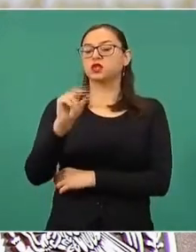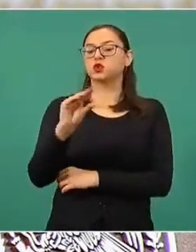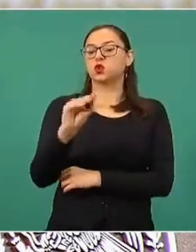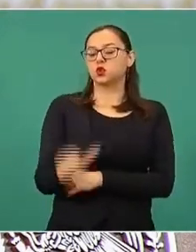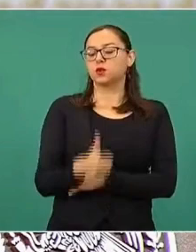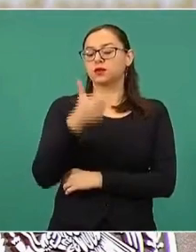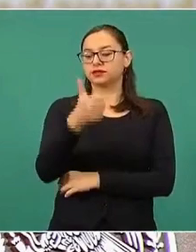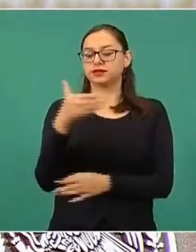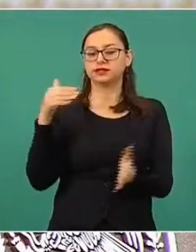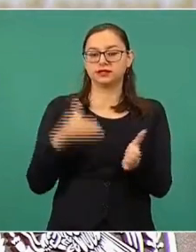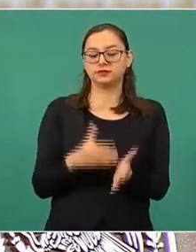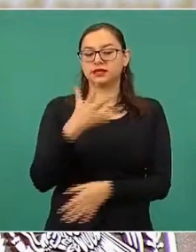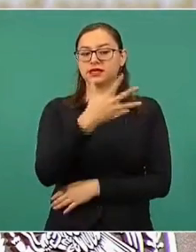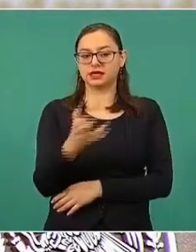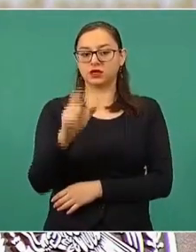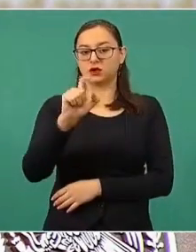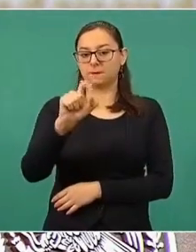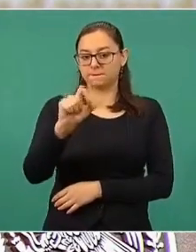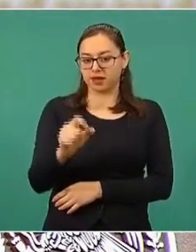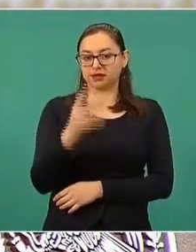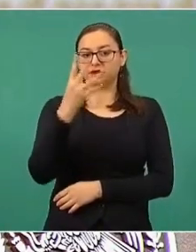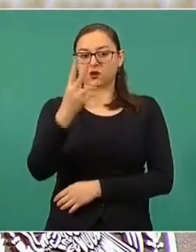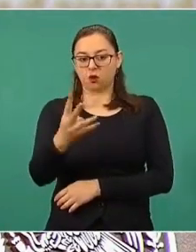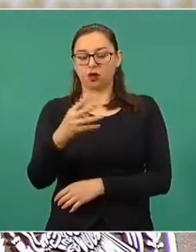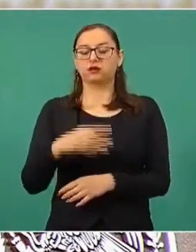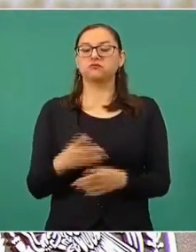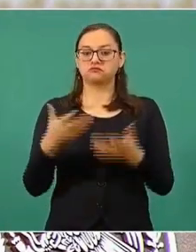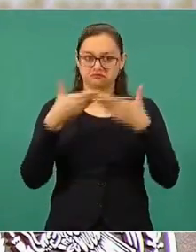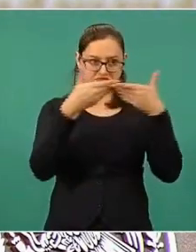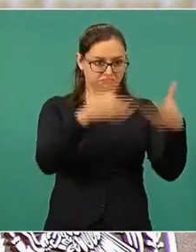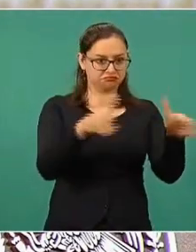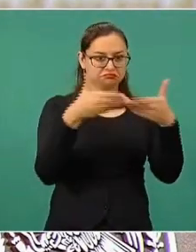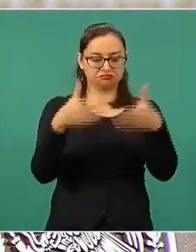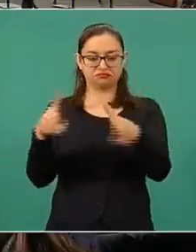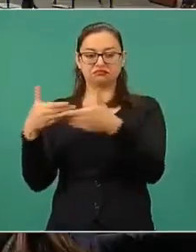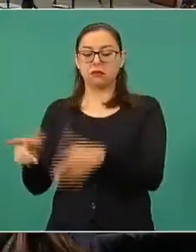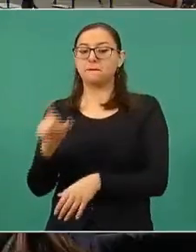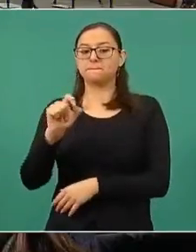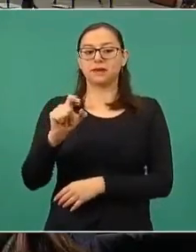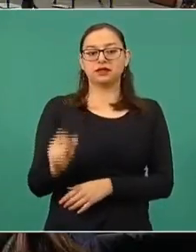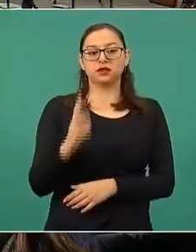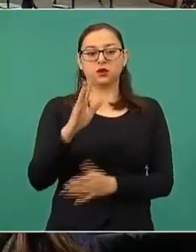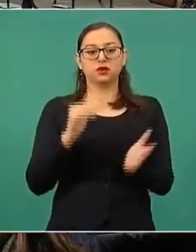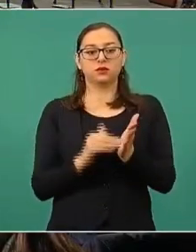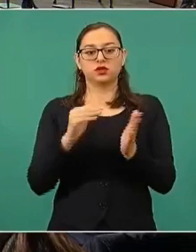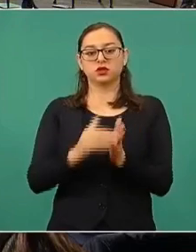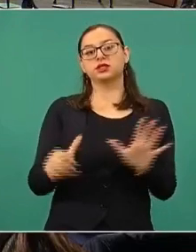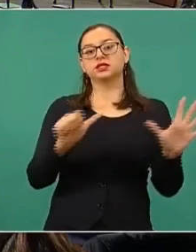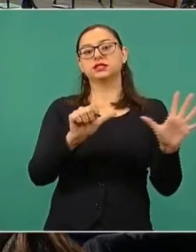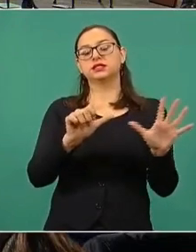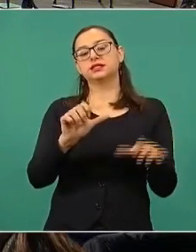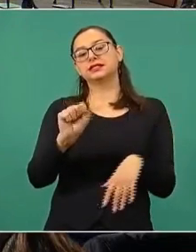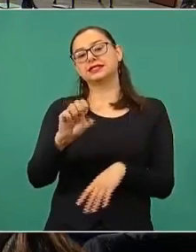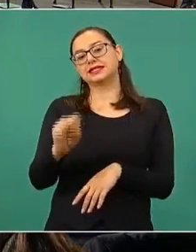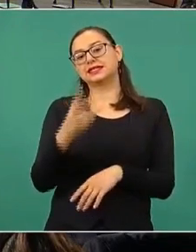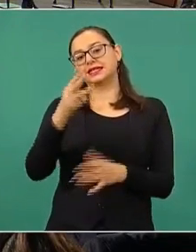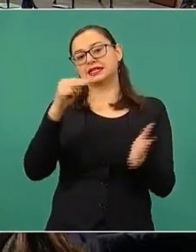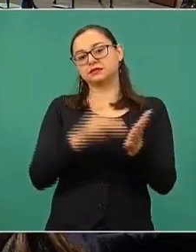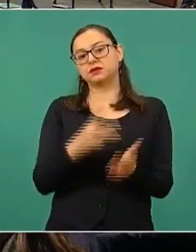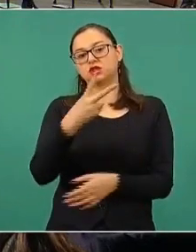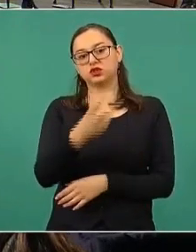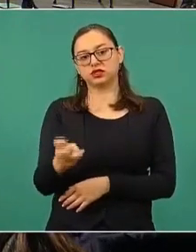524, en regreso a clases presenciales 24 millones 63 mil 286